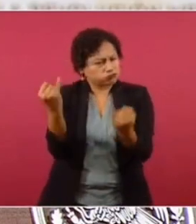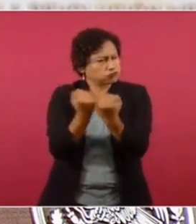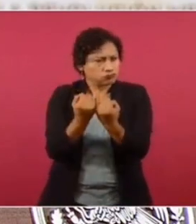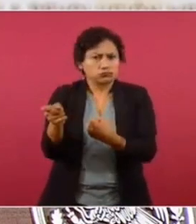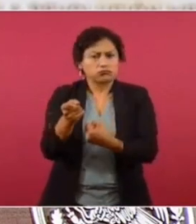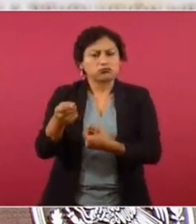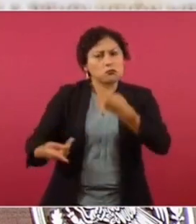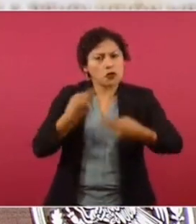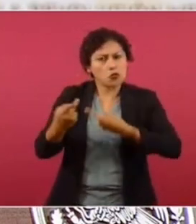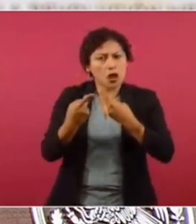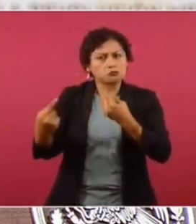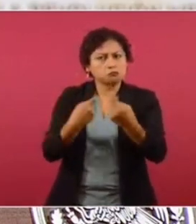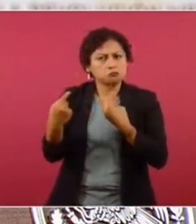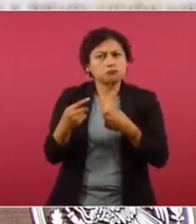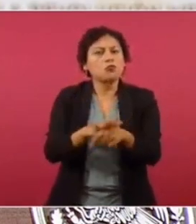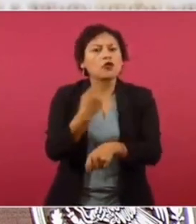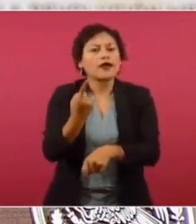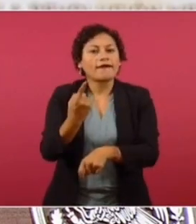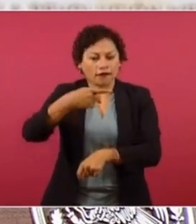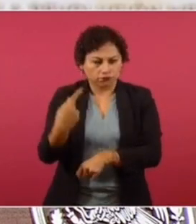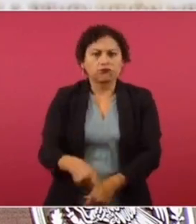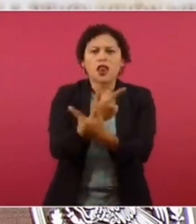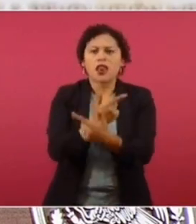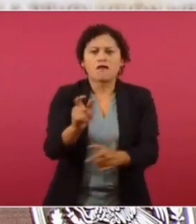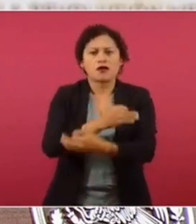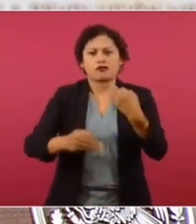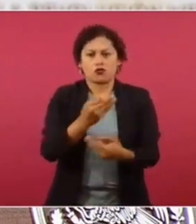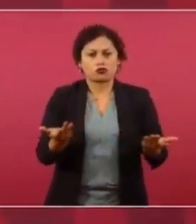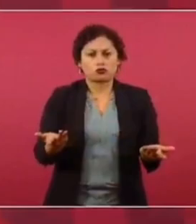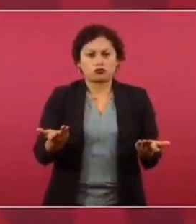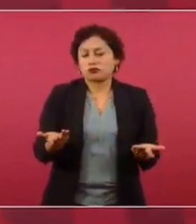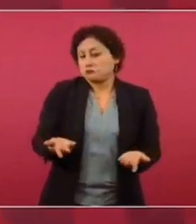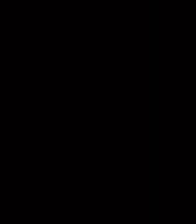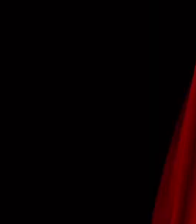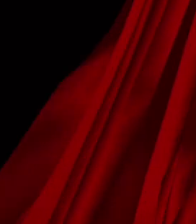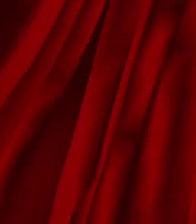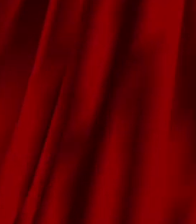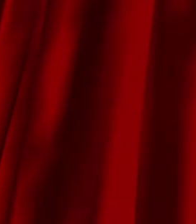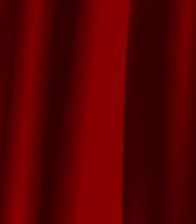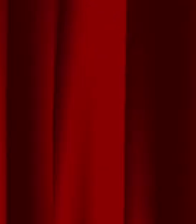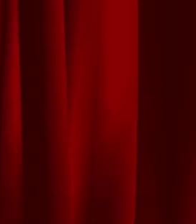somos libres. Pero, pues, es de caricatura.